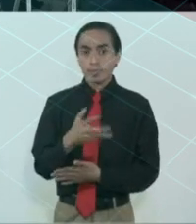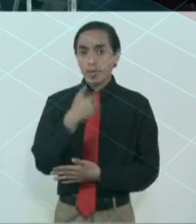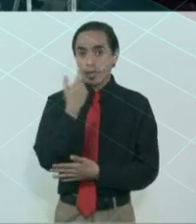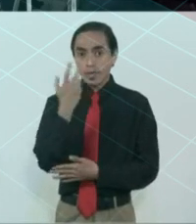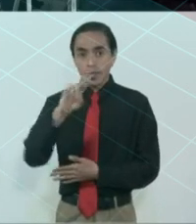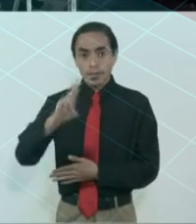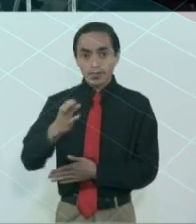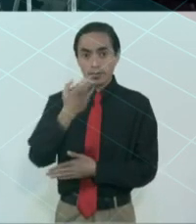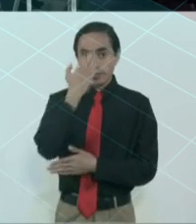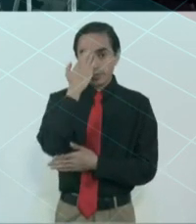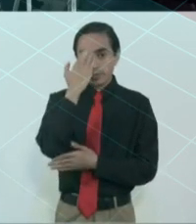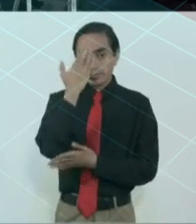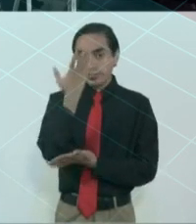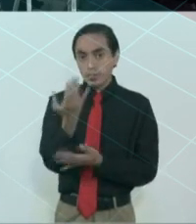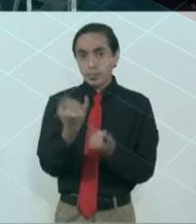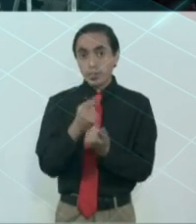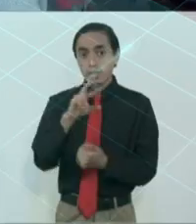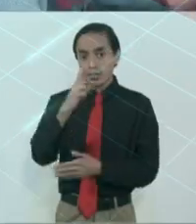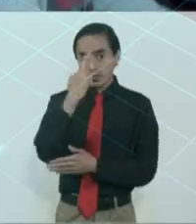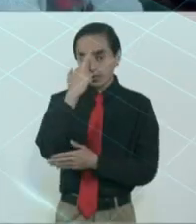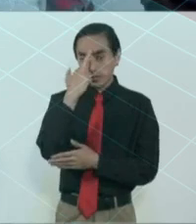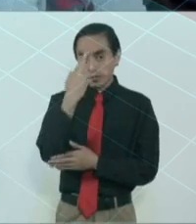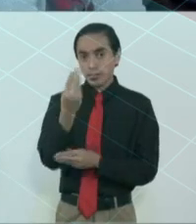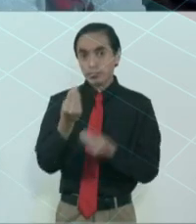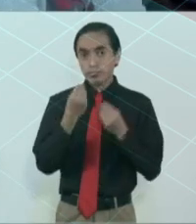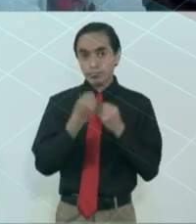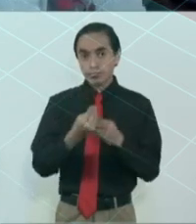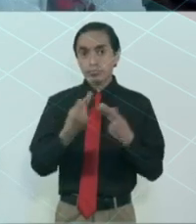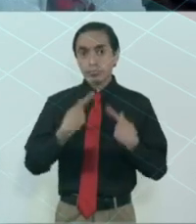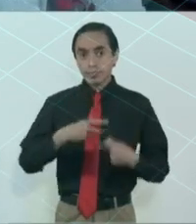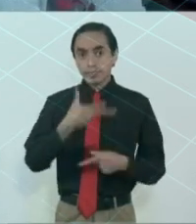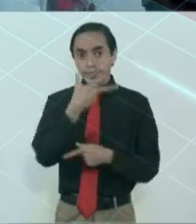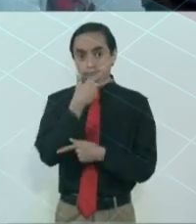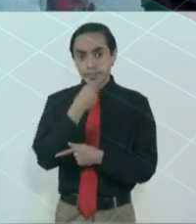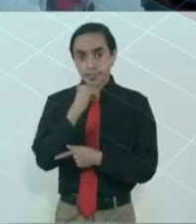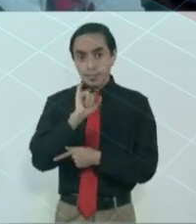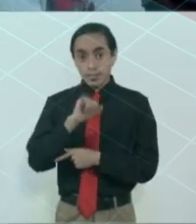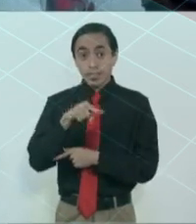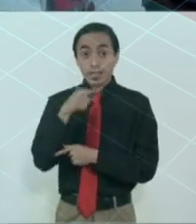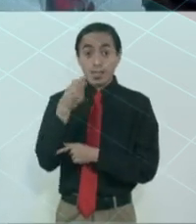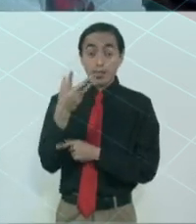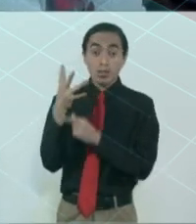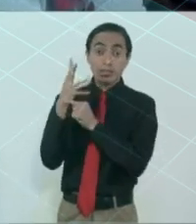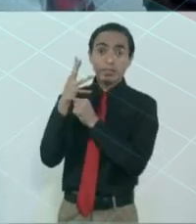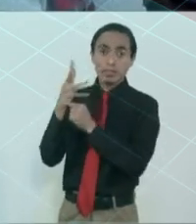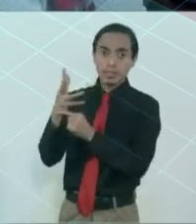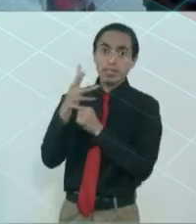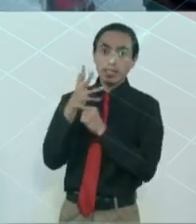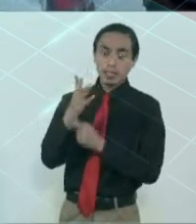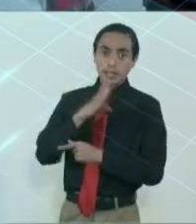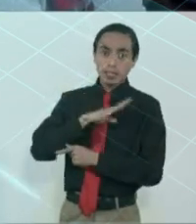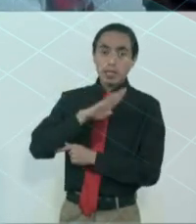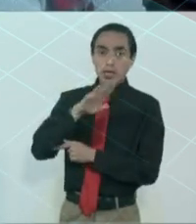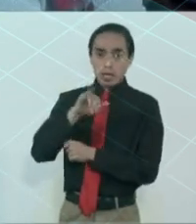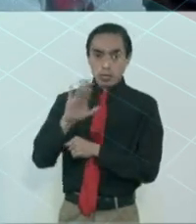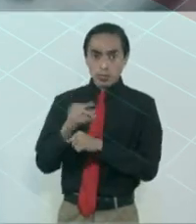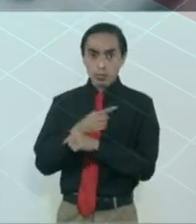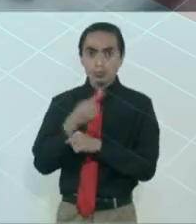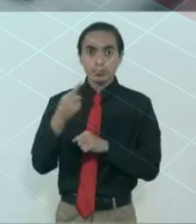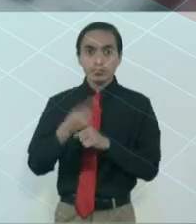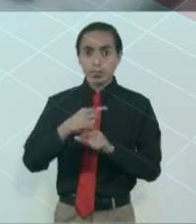hubo muchos hombres que no sólo dijeron que morirían por la patria nueva, lo hicieron.